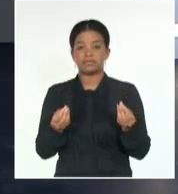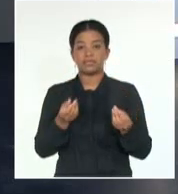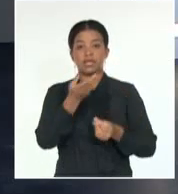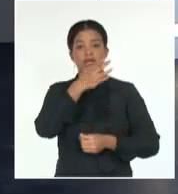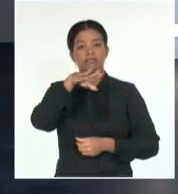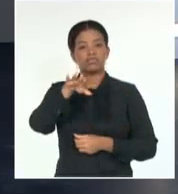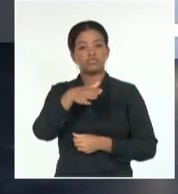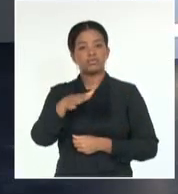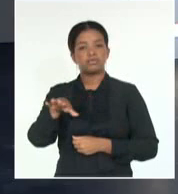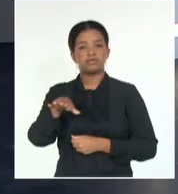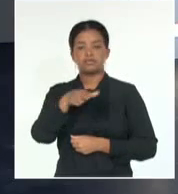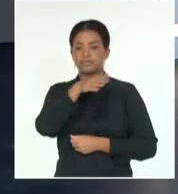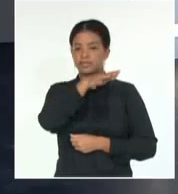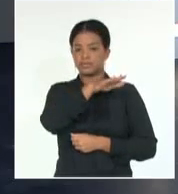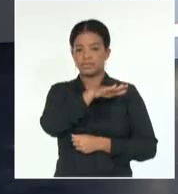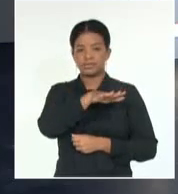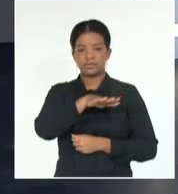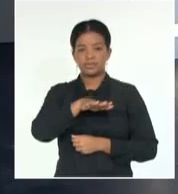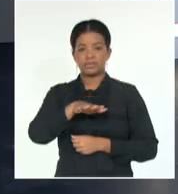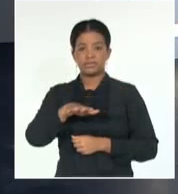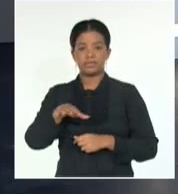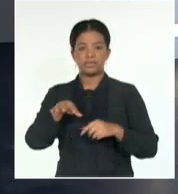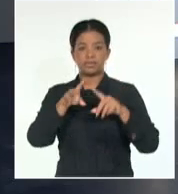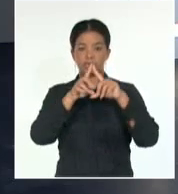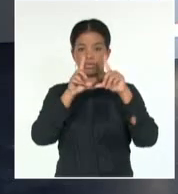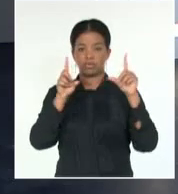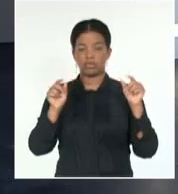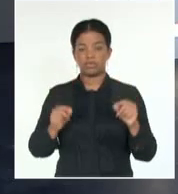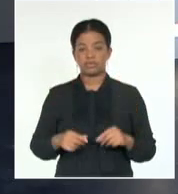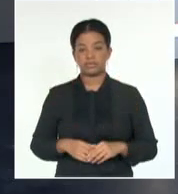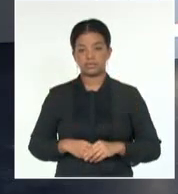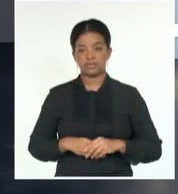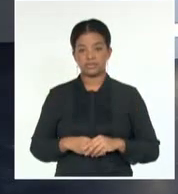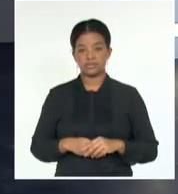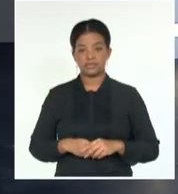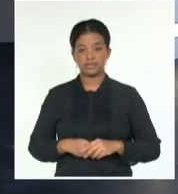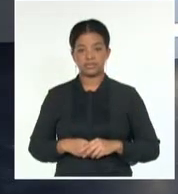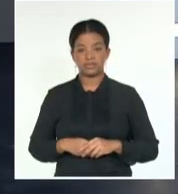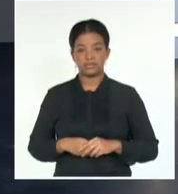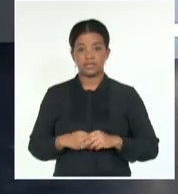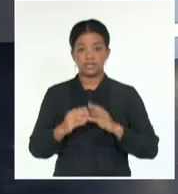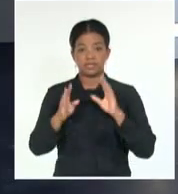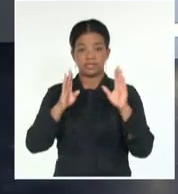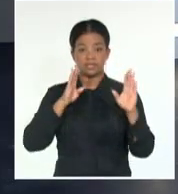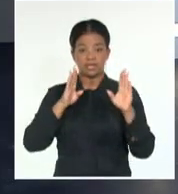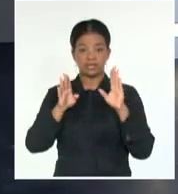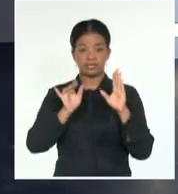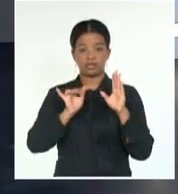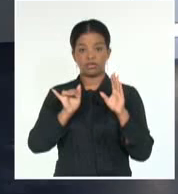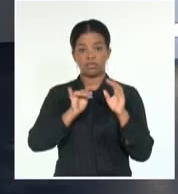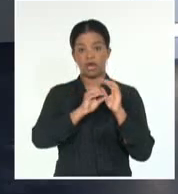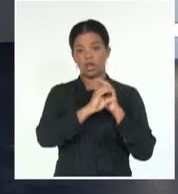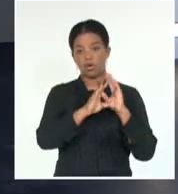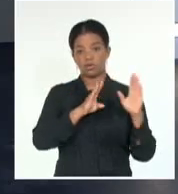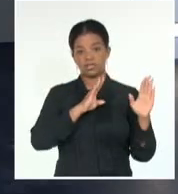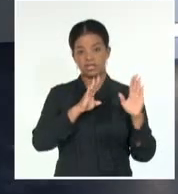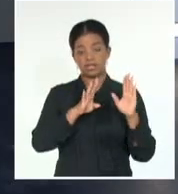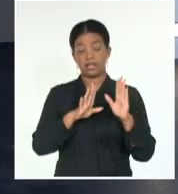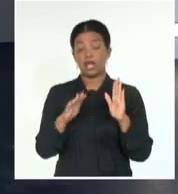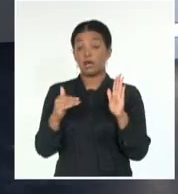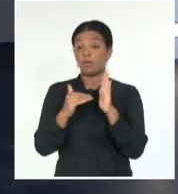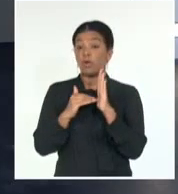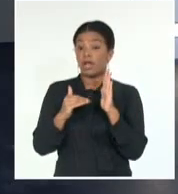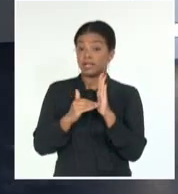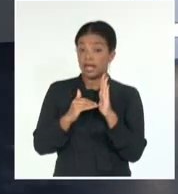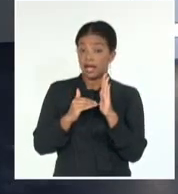norte oriental y habrá mal tranquila en la costa norte central y occidental, pero en la tarde habrá